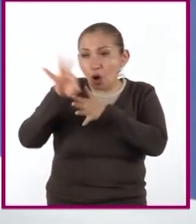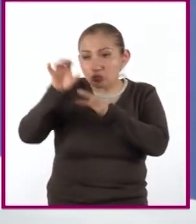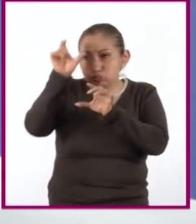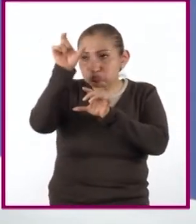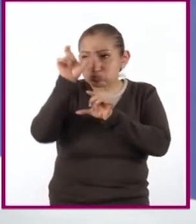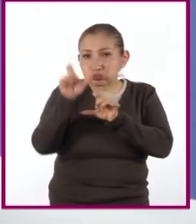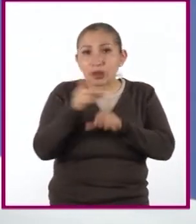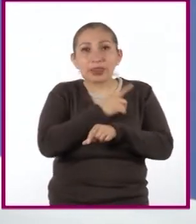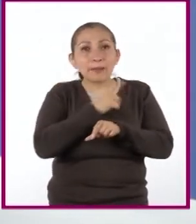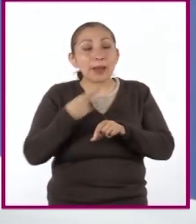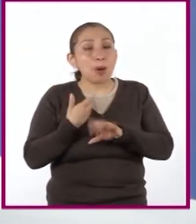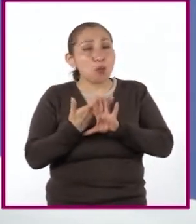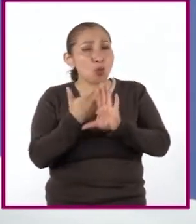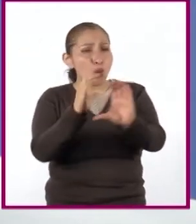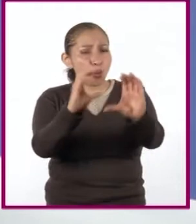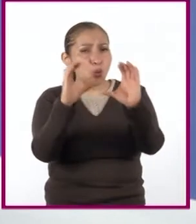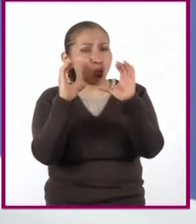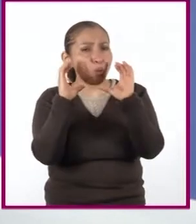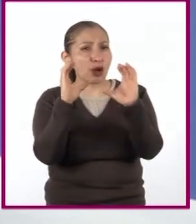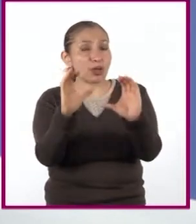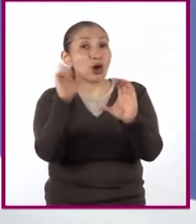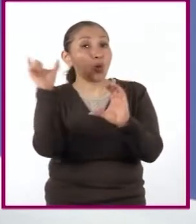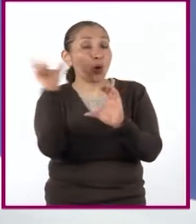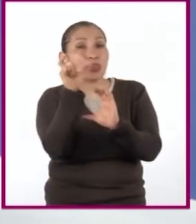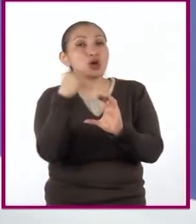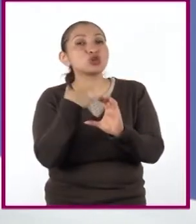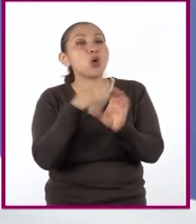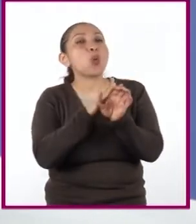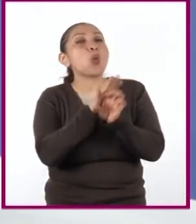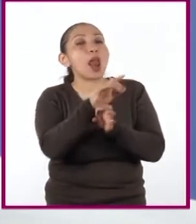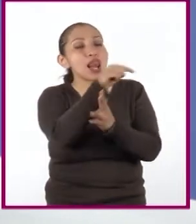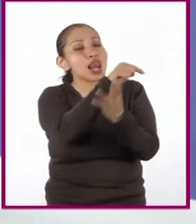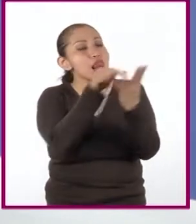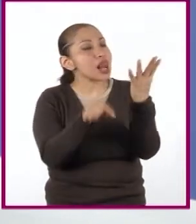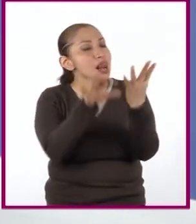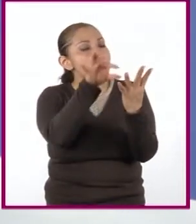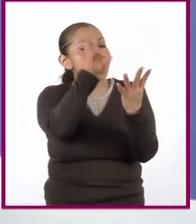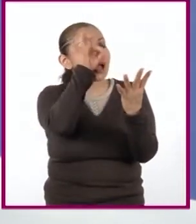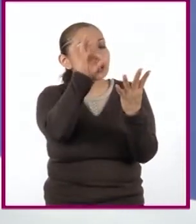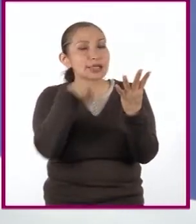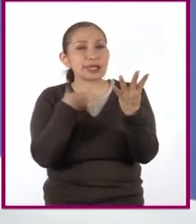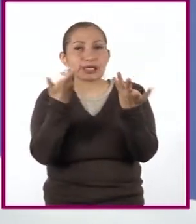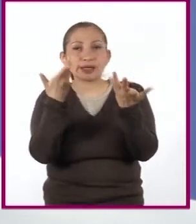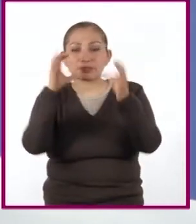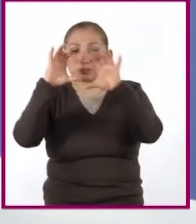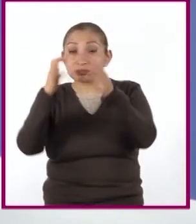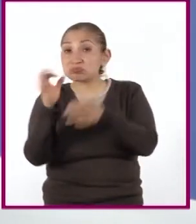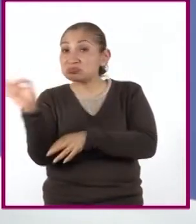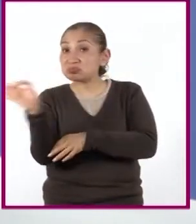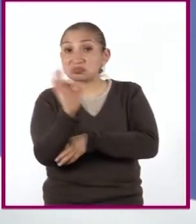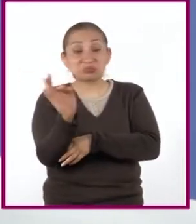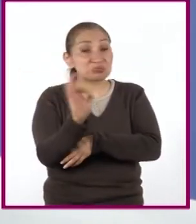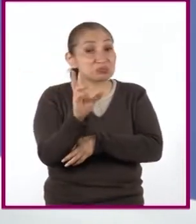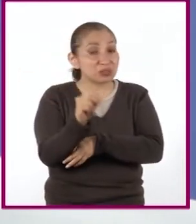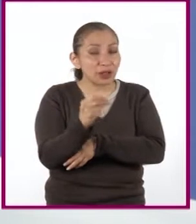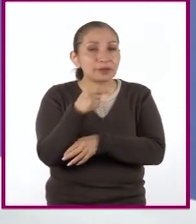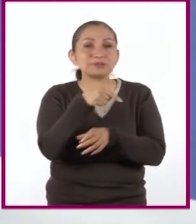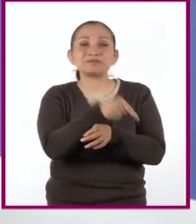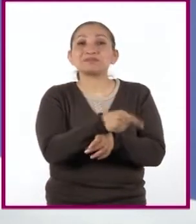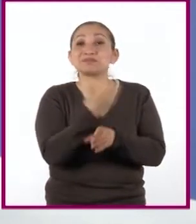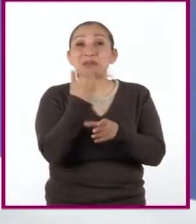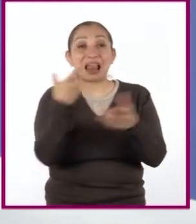eso, debemos ser cautelosos al momento de elegirlos y clasificarlos, porque si no son los